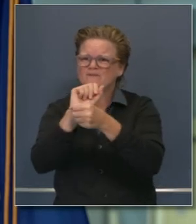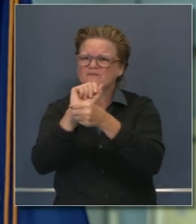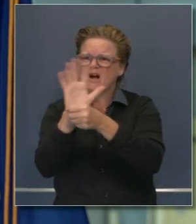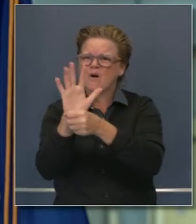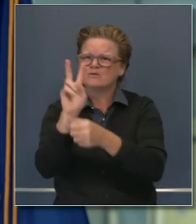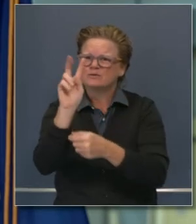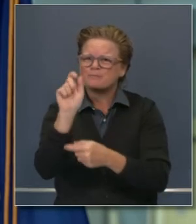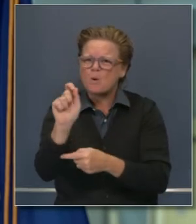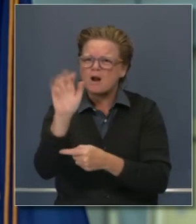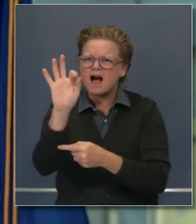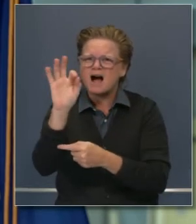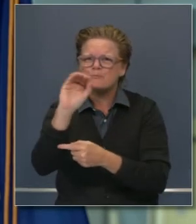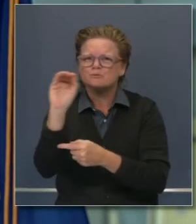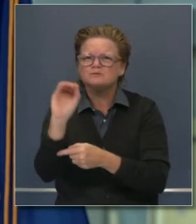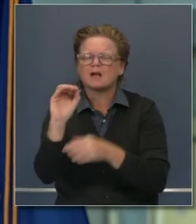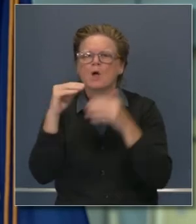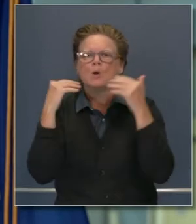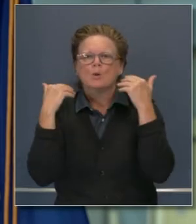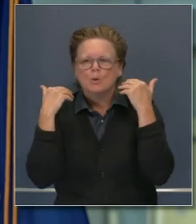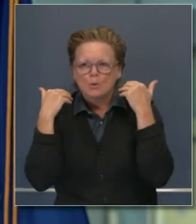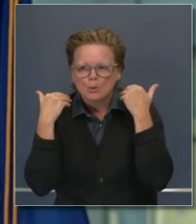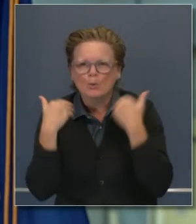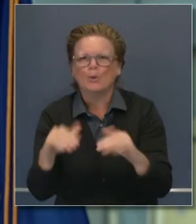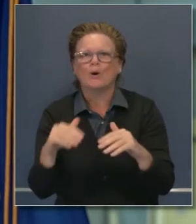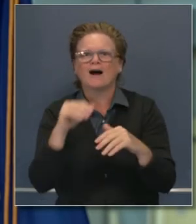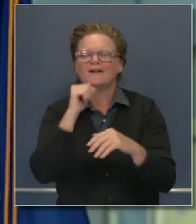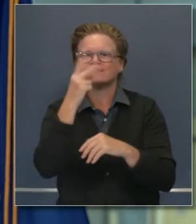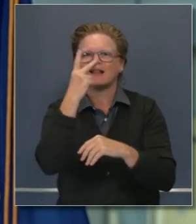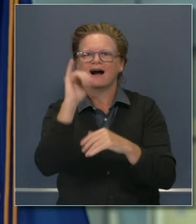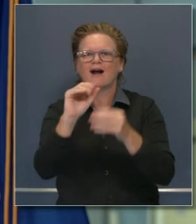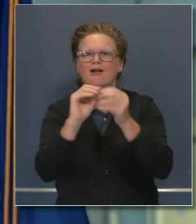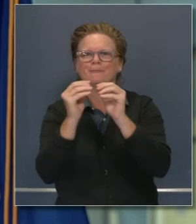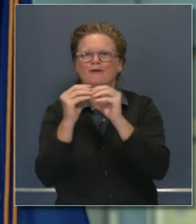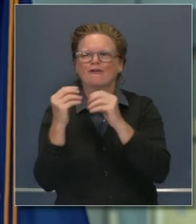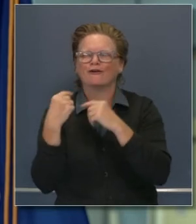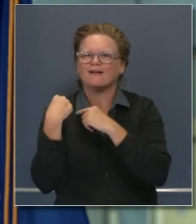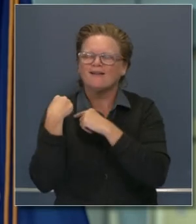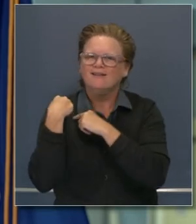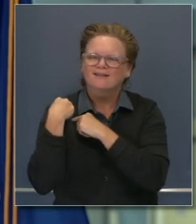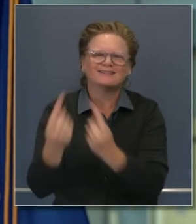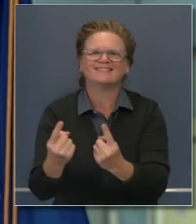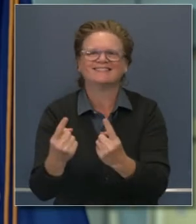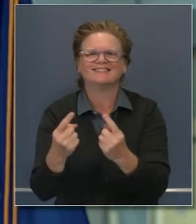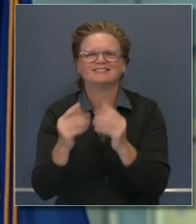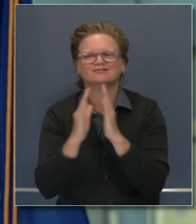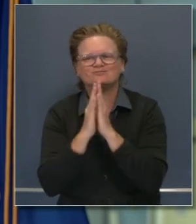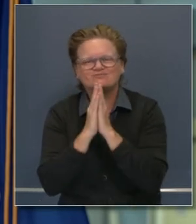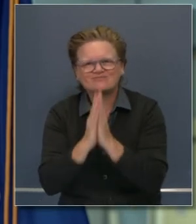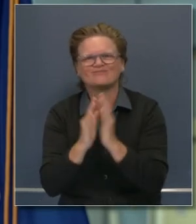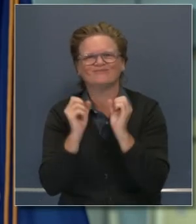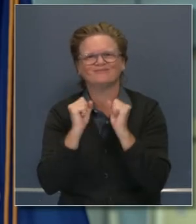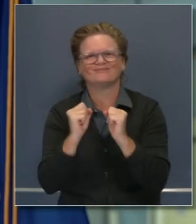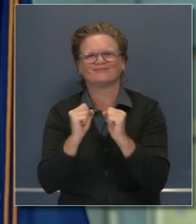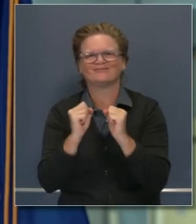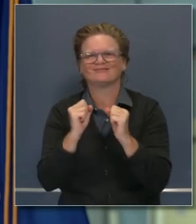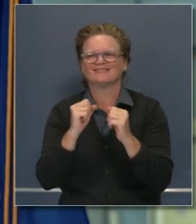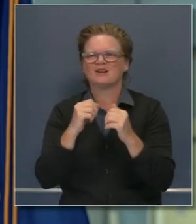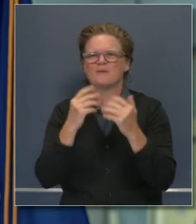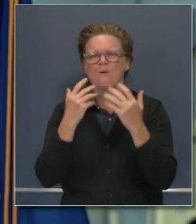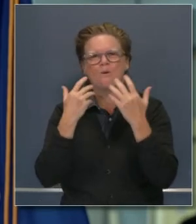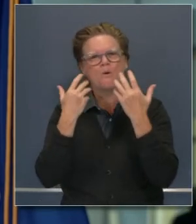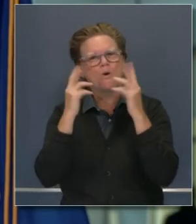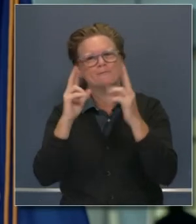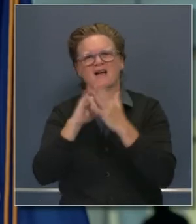que ha reducido en el periodo de siete días. Es bueno ver esas cifras donde están aplanando la